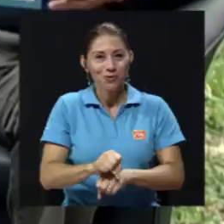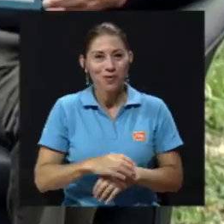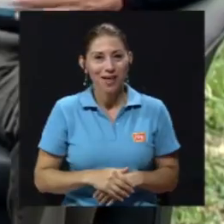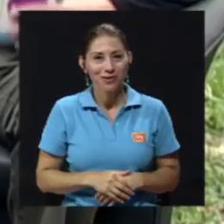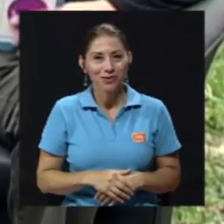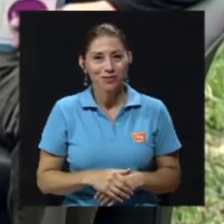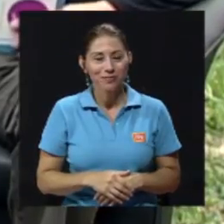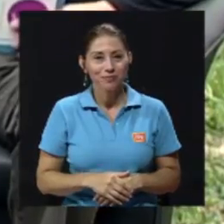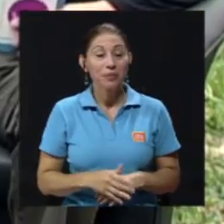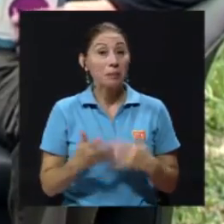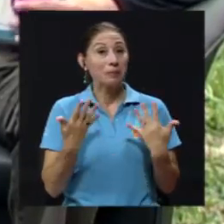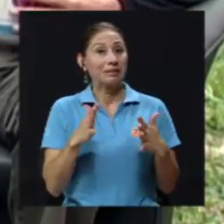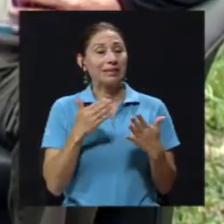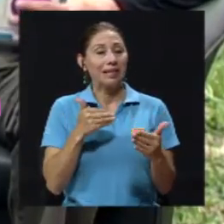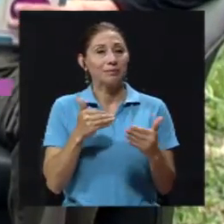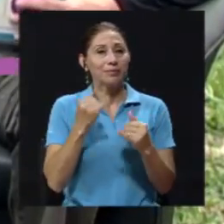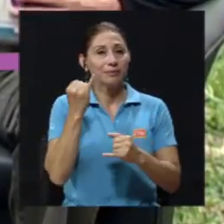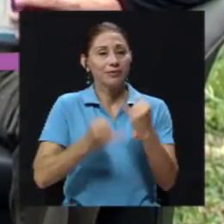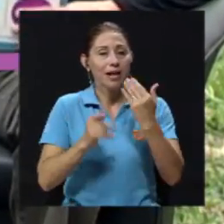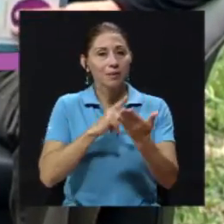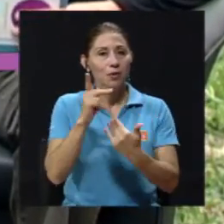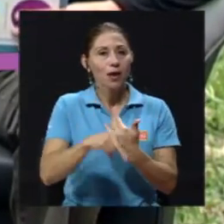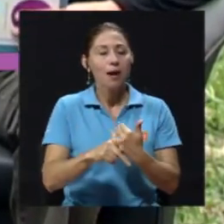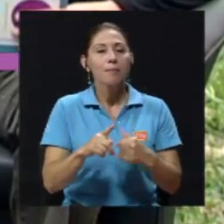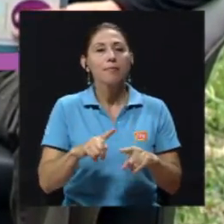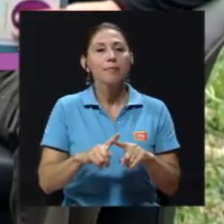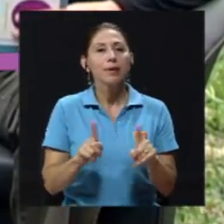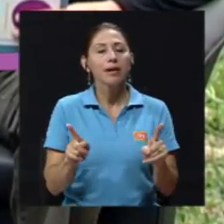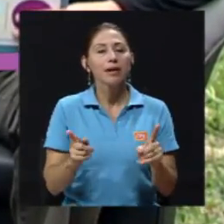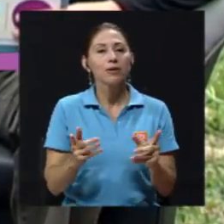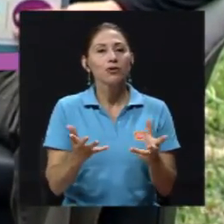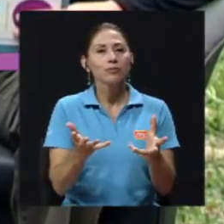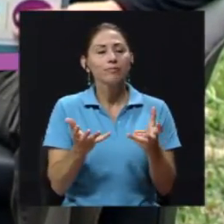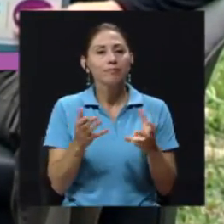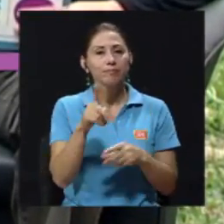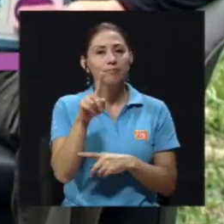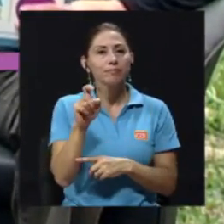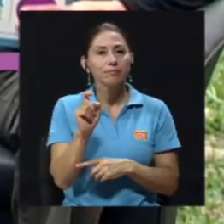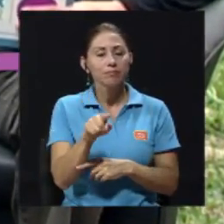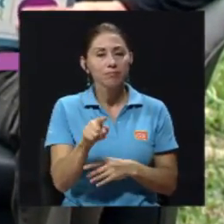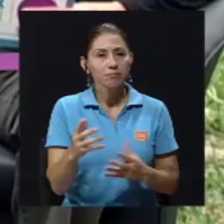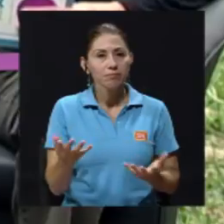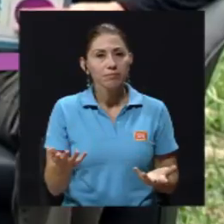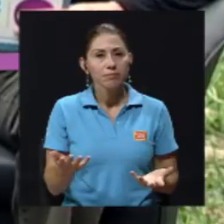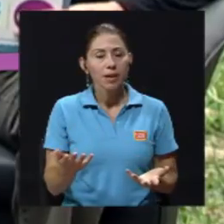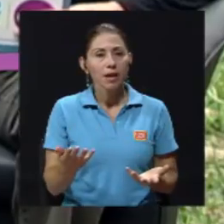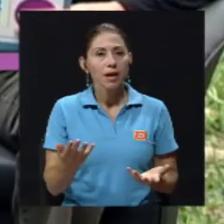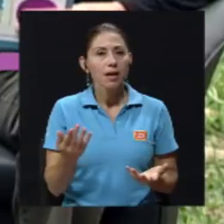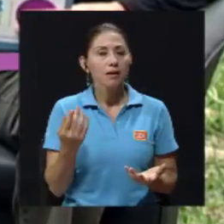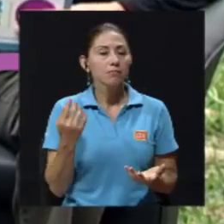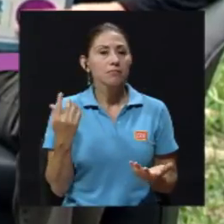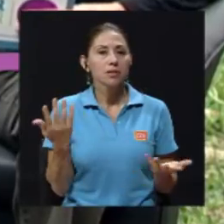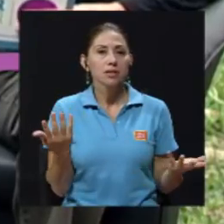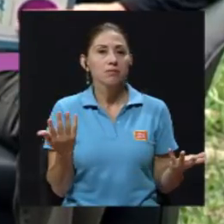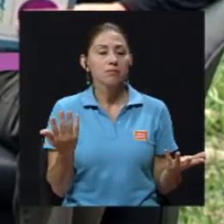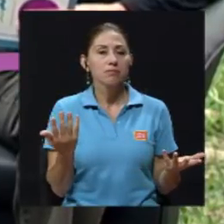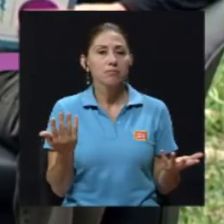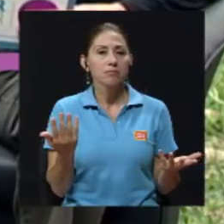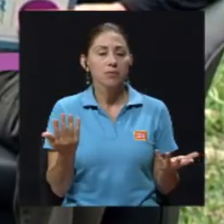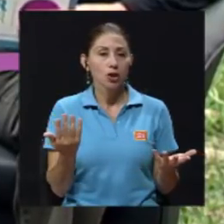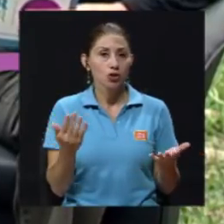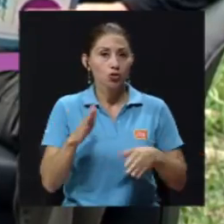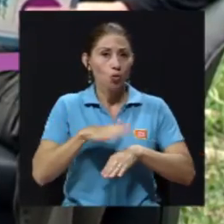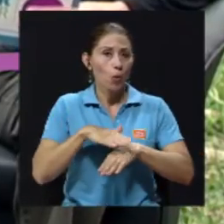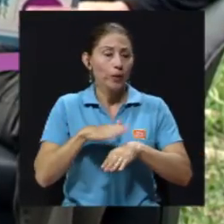bueno, ya se nos está llegando el final del programa, pero yo sí quisiera preguntarles, y siempre con respecto a lo que es